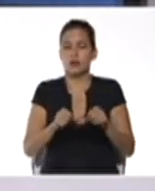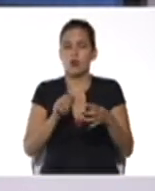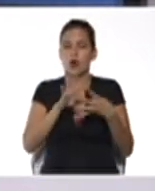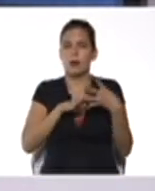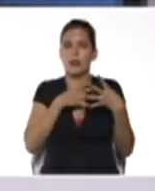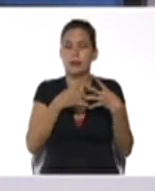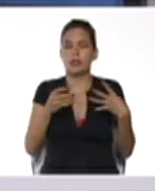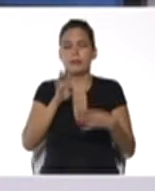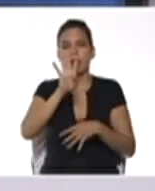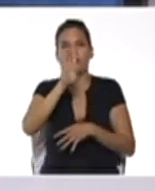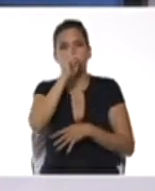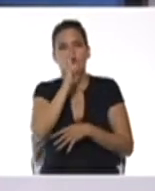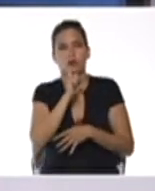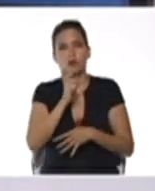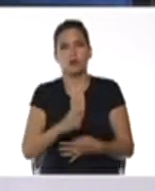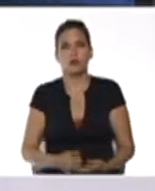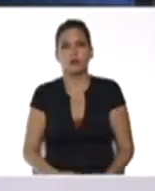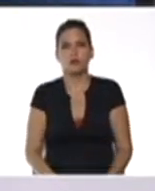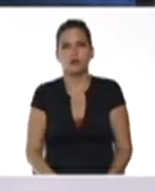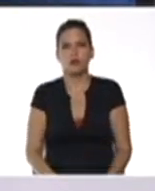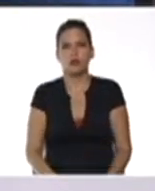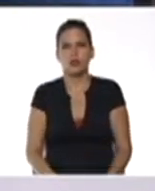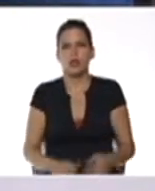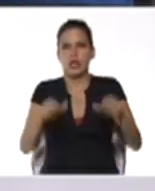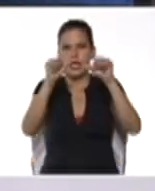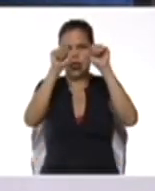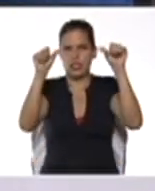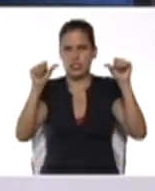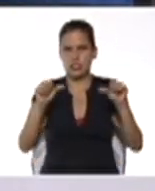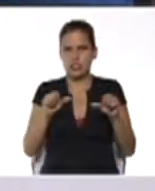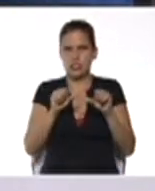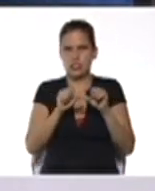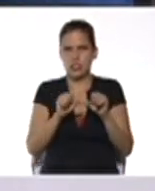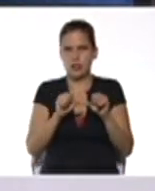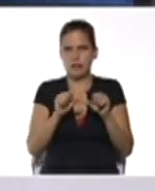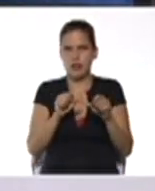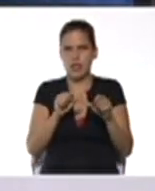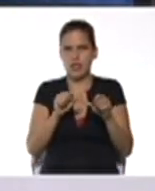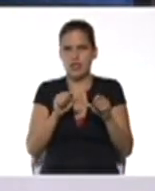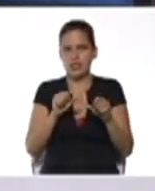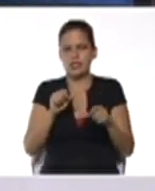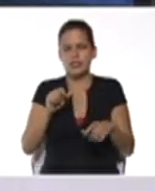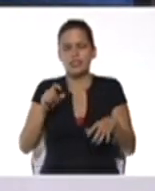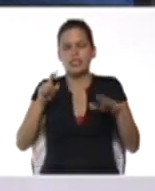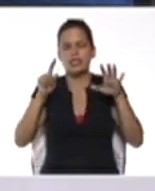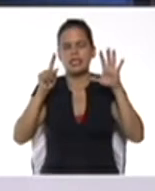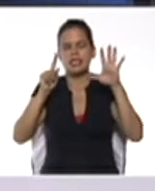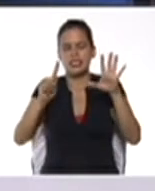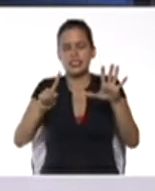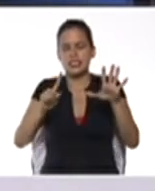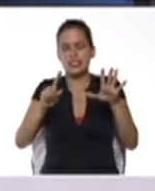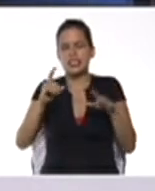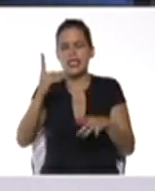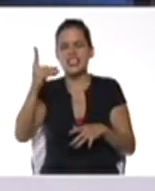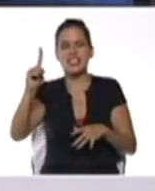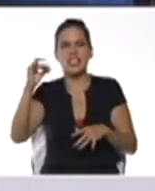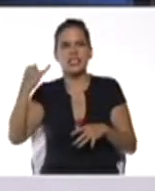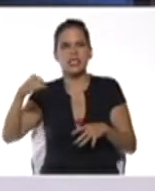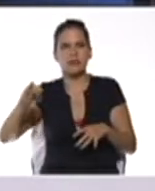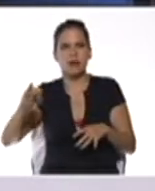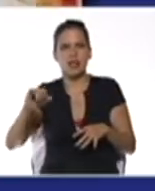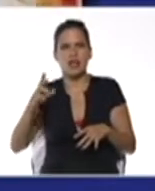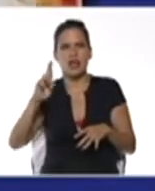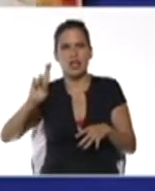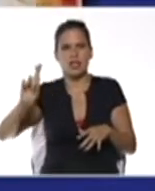matemática para cuarto año, el sistema sexagesimal radian, y para quinto año, el teorema del residuo.